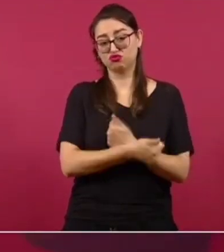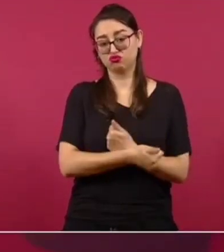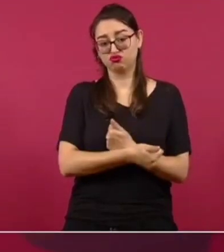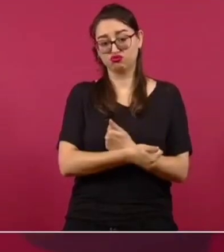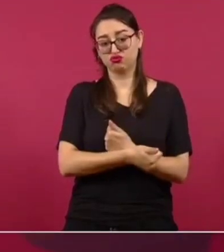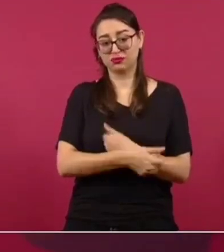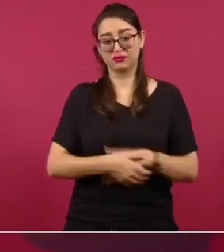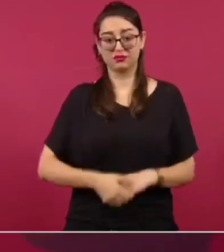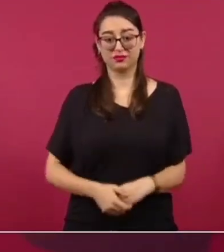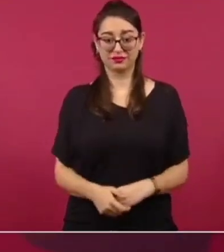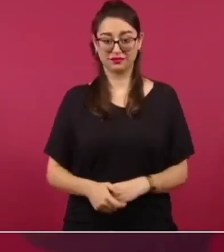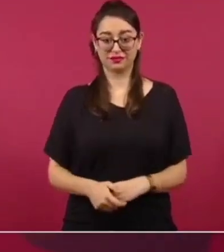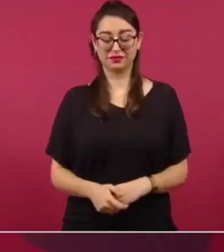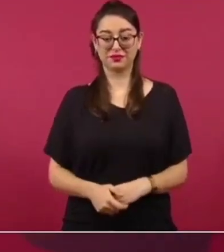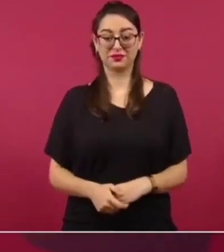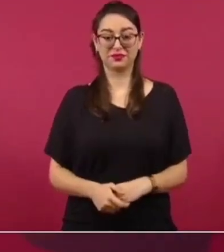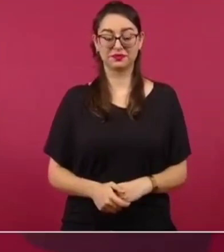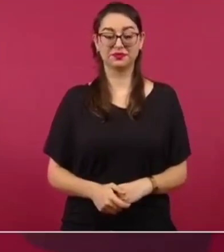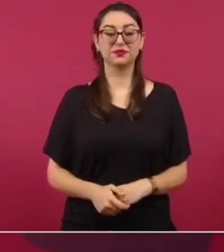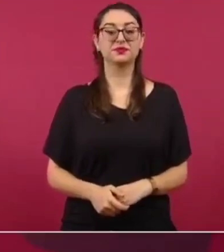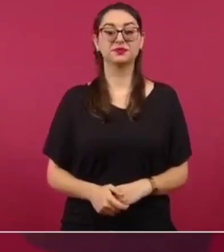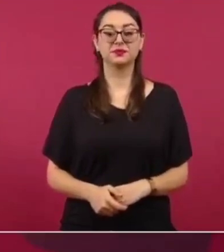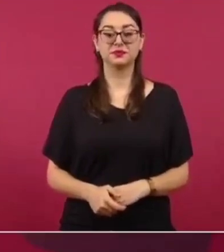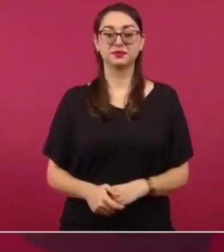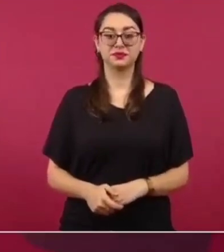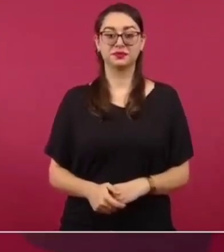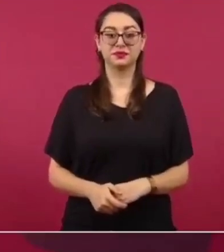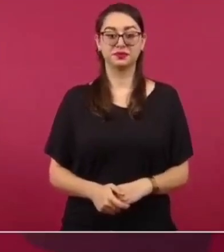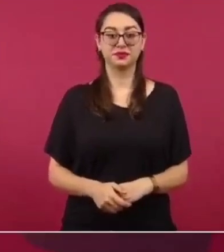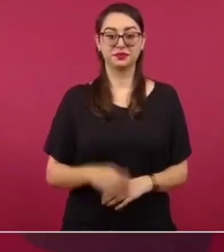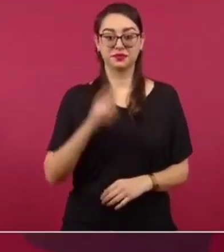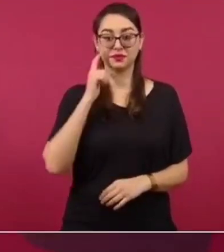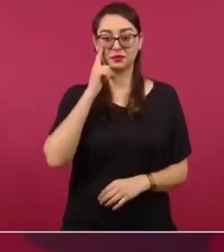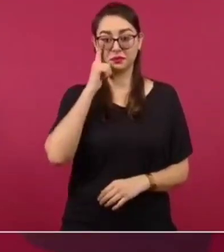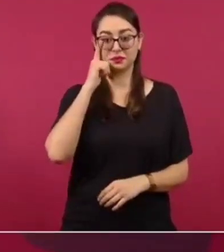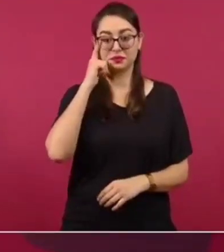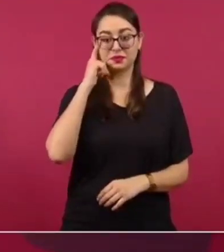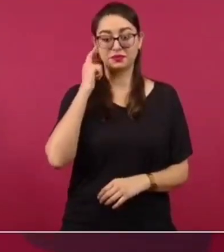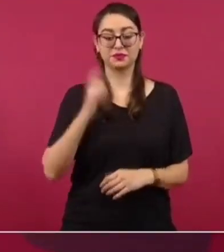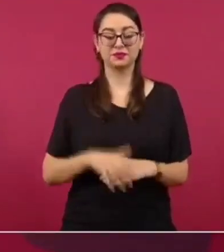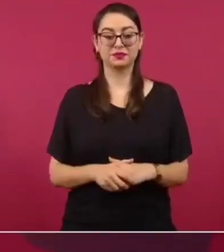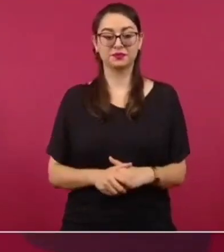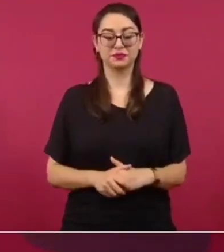Imagínense, del señor Castillo,